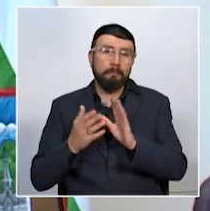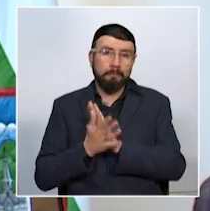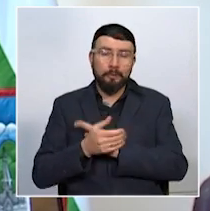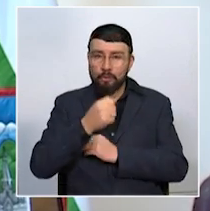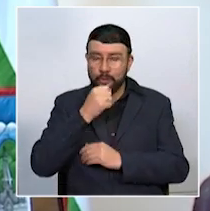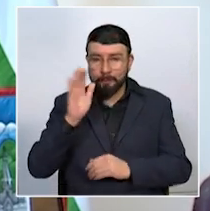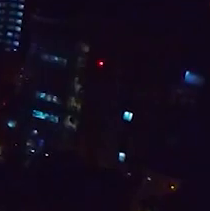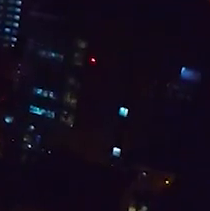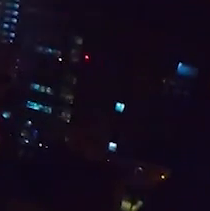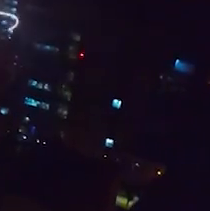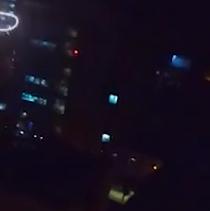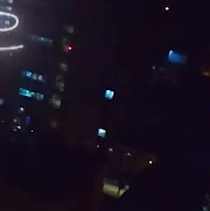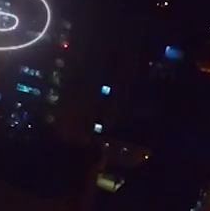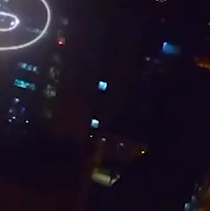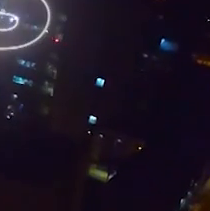ustedes. Una feliz noche.